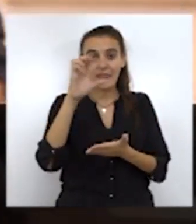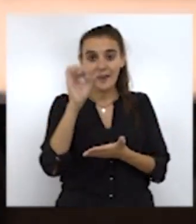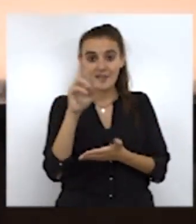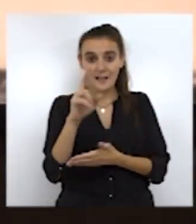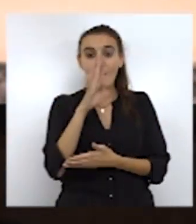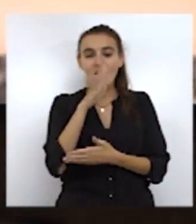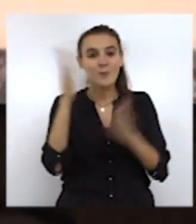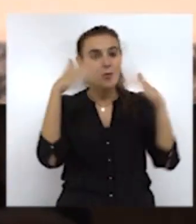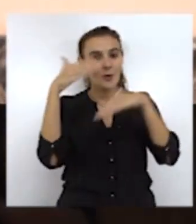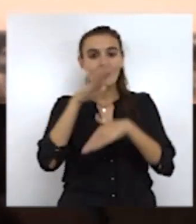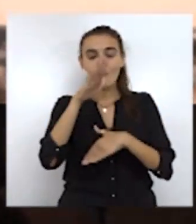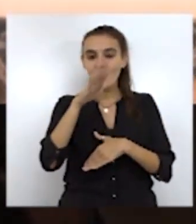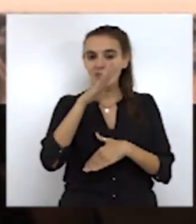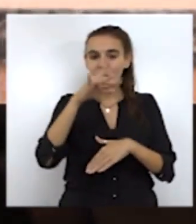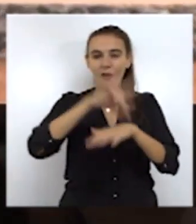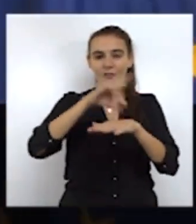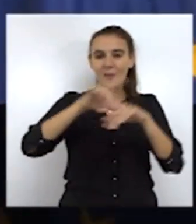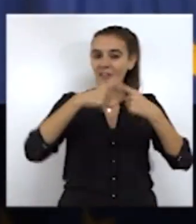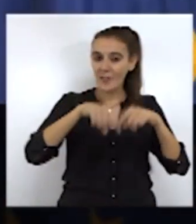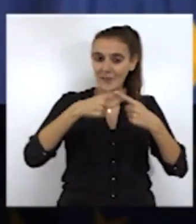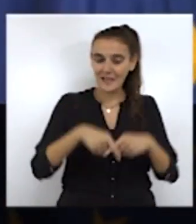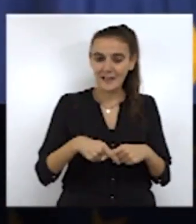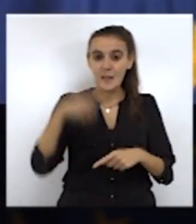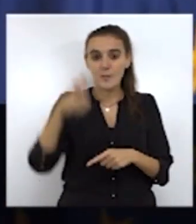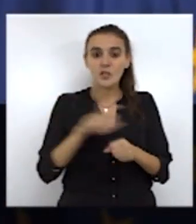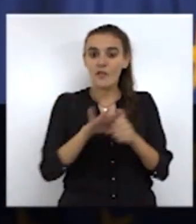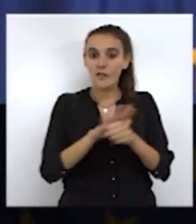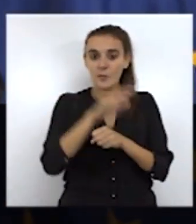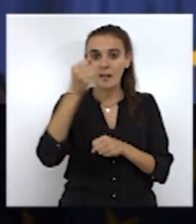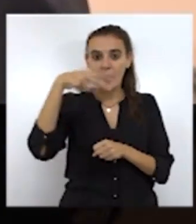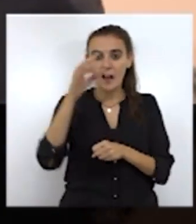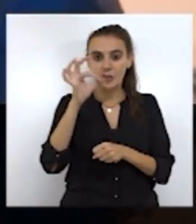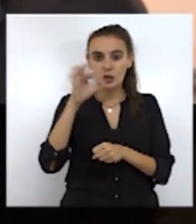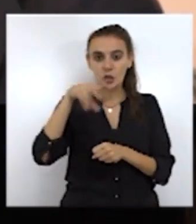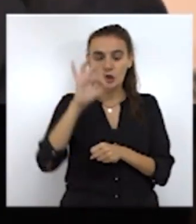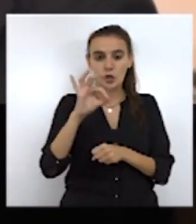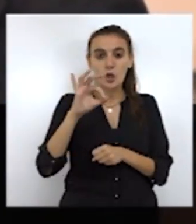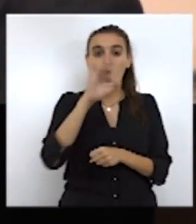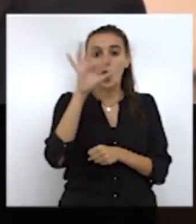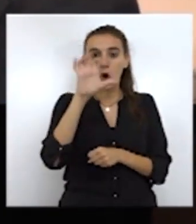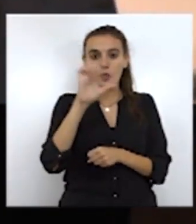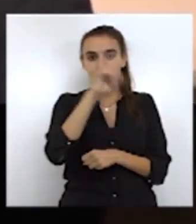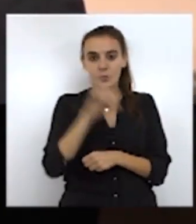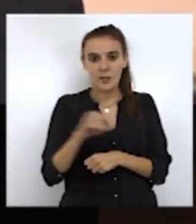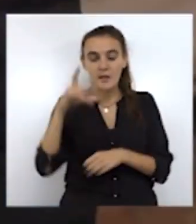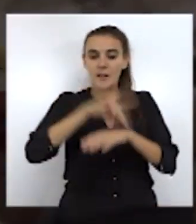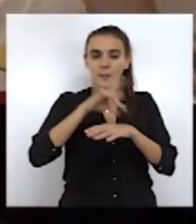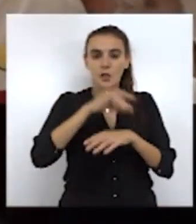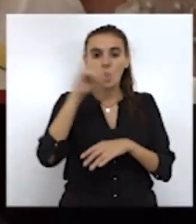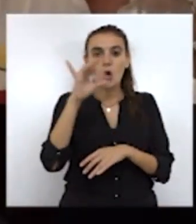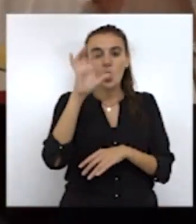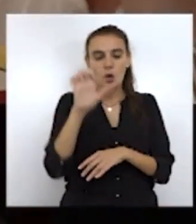ausente por verse obligado por razones de enfermedad familiar, al farmacéutico Antonio José Ruiz y al médico Pedro Jorge Ballesteros.